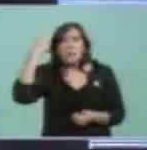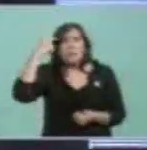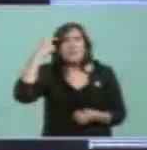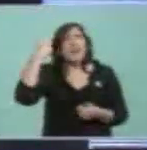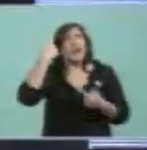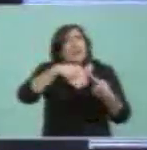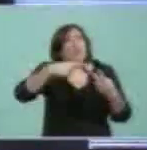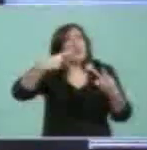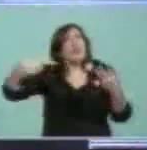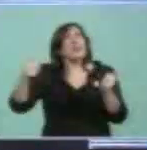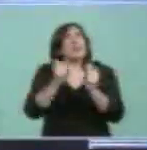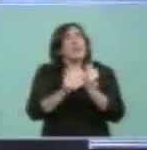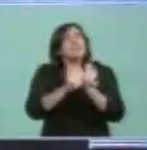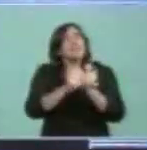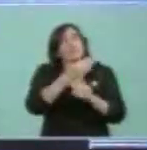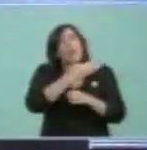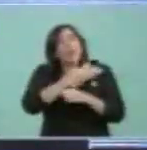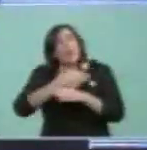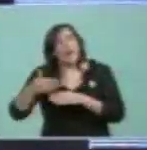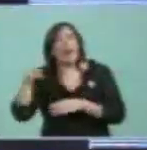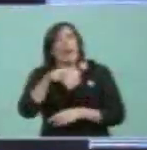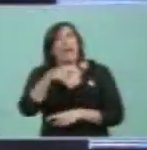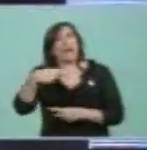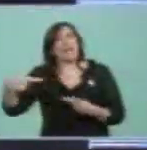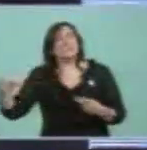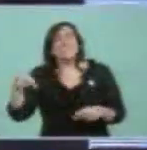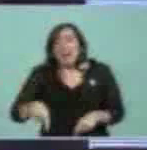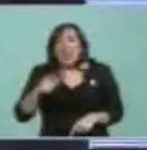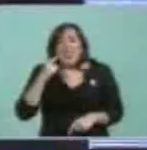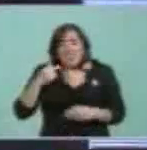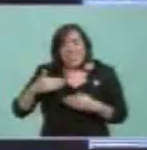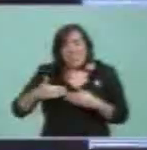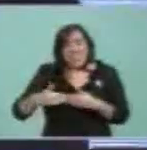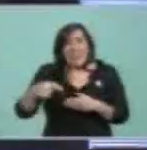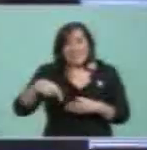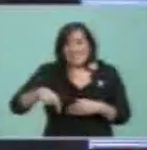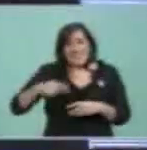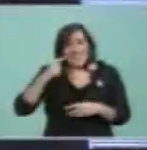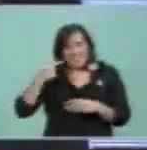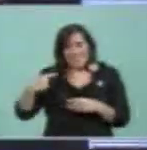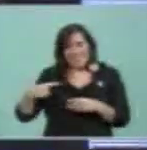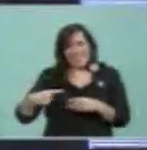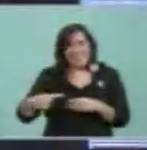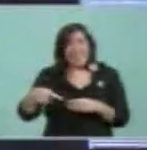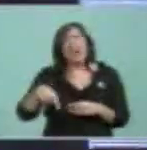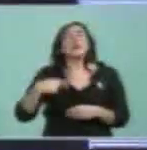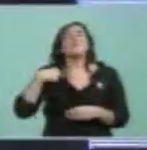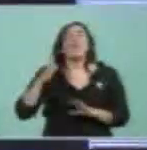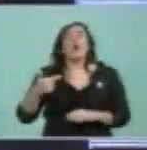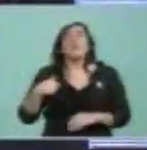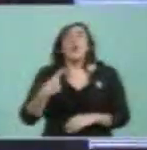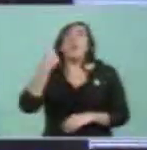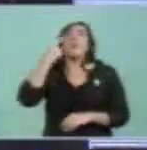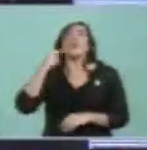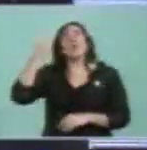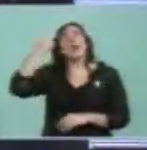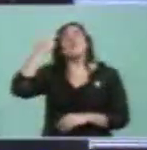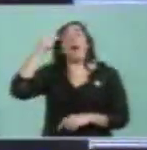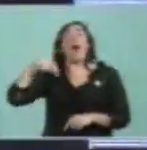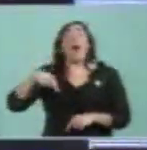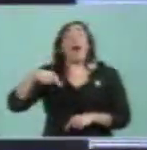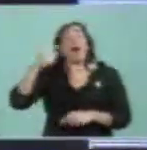yo creo que estos días sirven para hacer estas reflexiones, pero no para hacer una reflexión hoy y olvidarnos exactamente